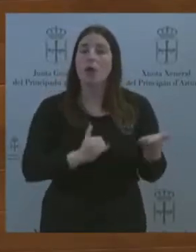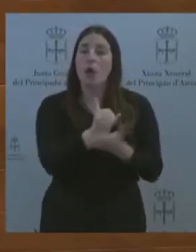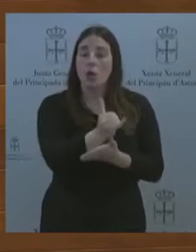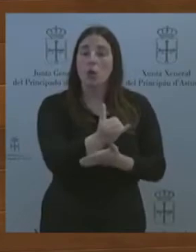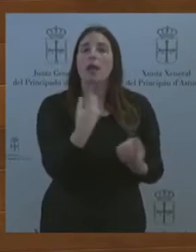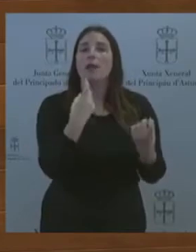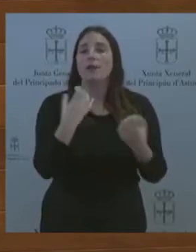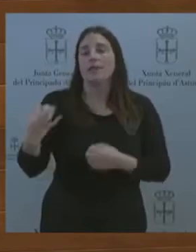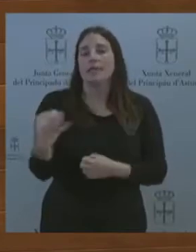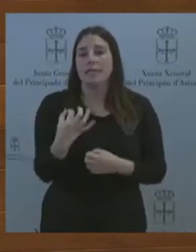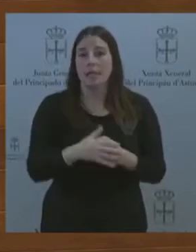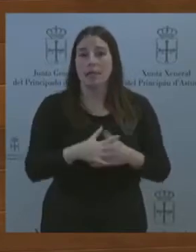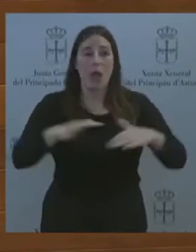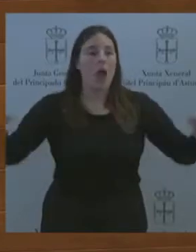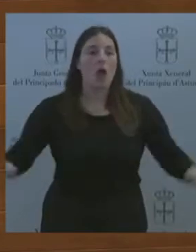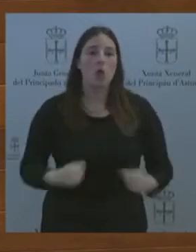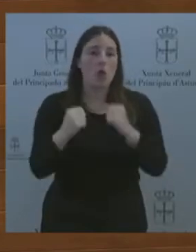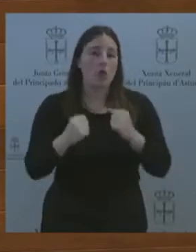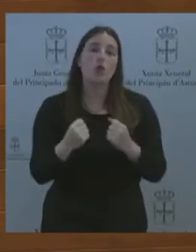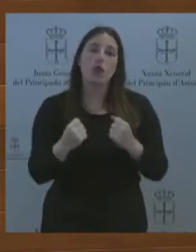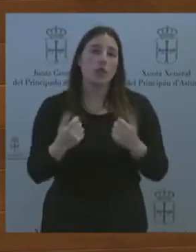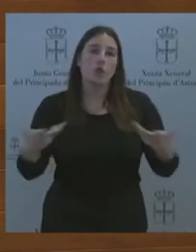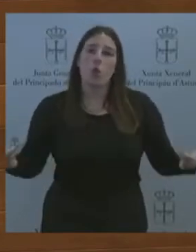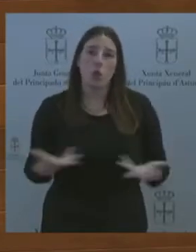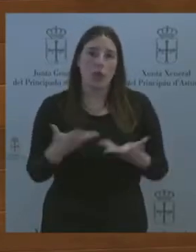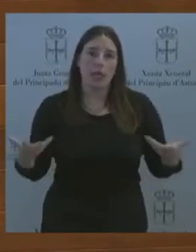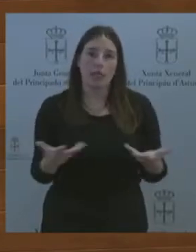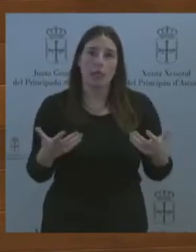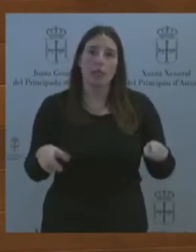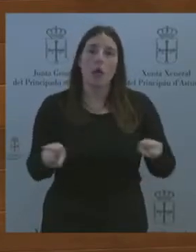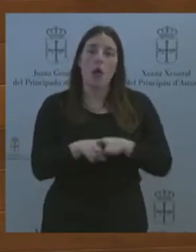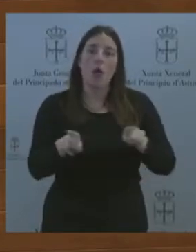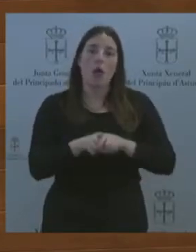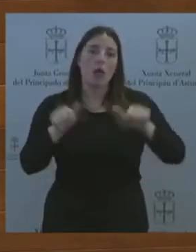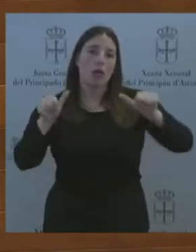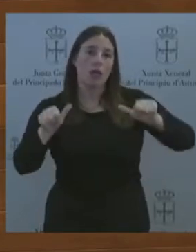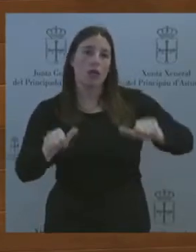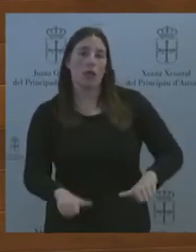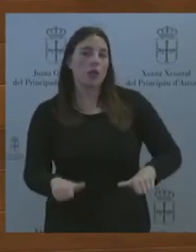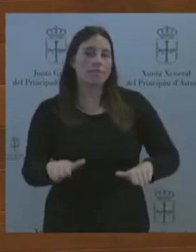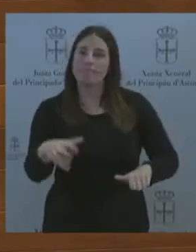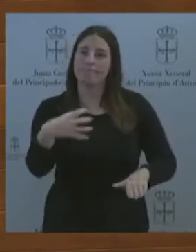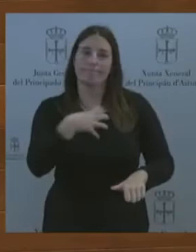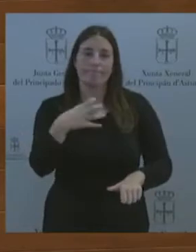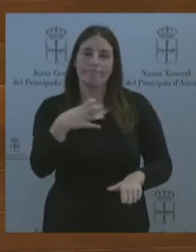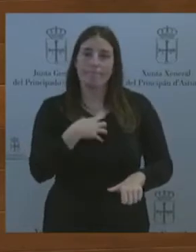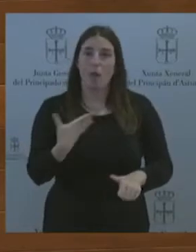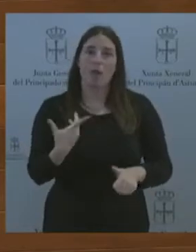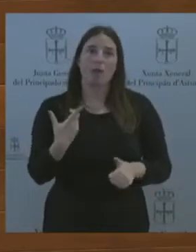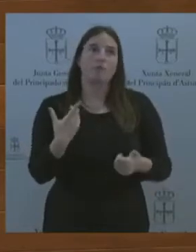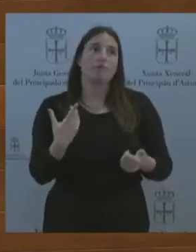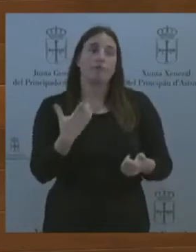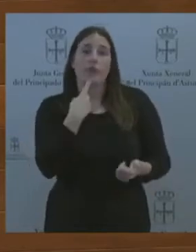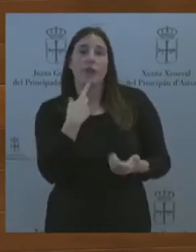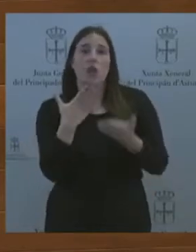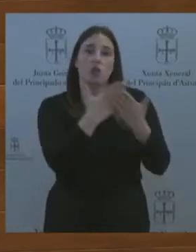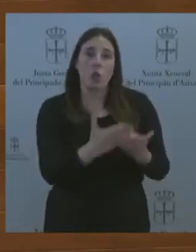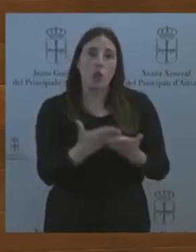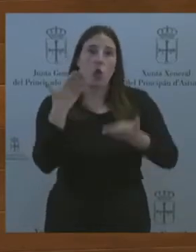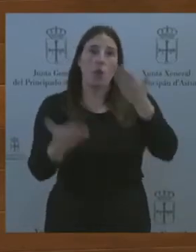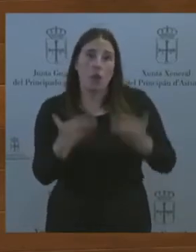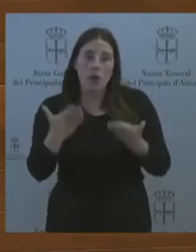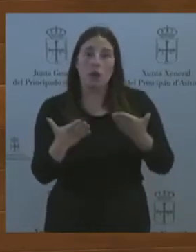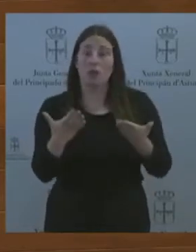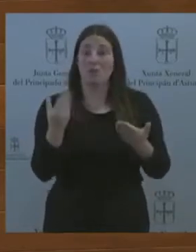seguir dilatando estas acciones tan necesarias con más estudio y más valoraciones como la creciente comisión de reto demográfico.